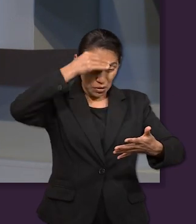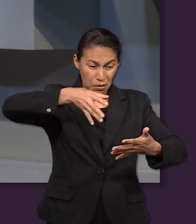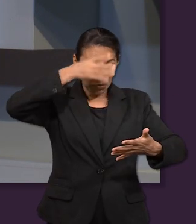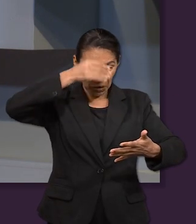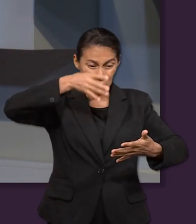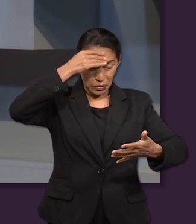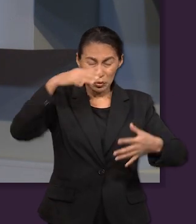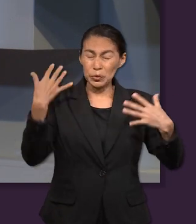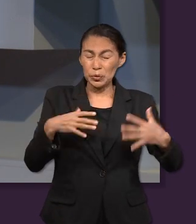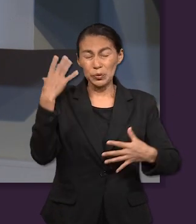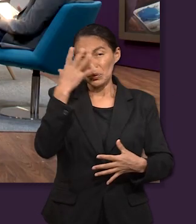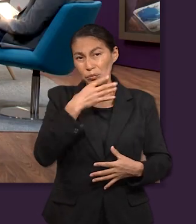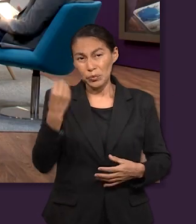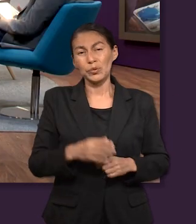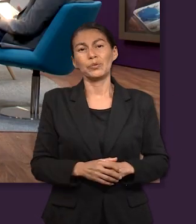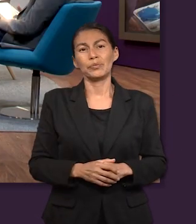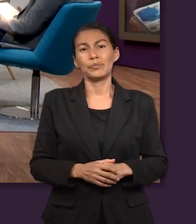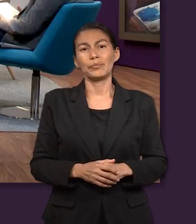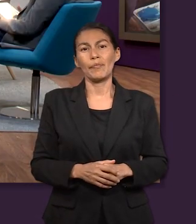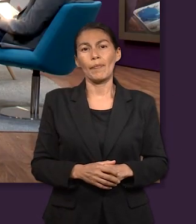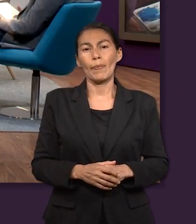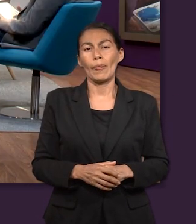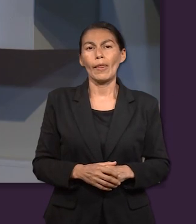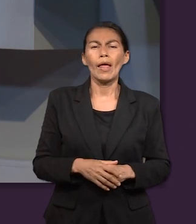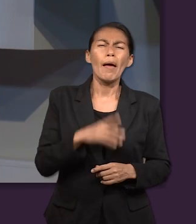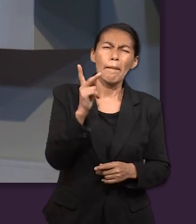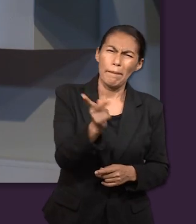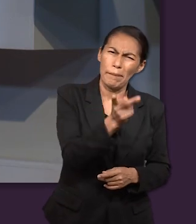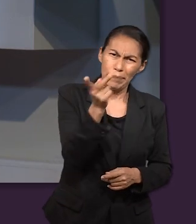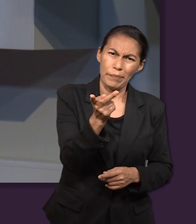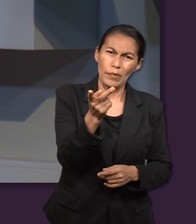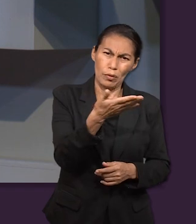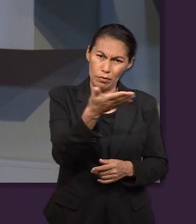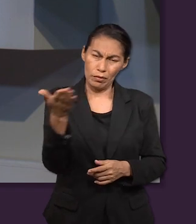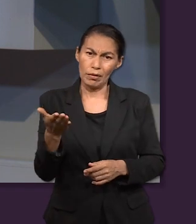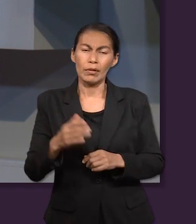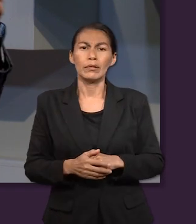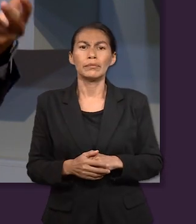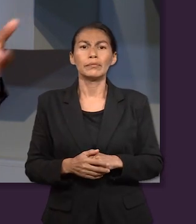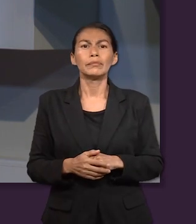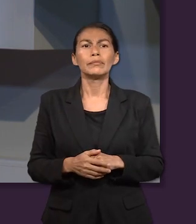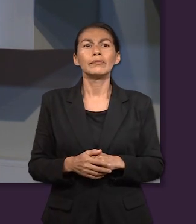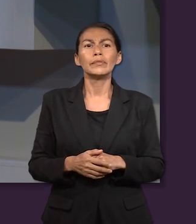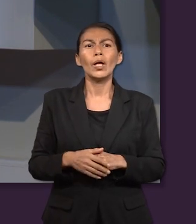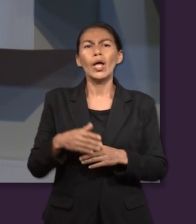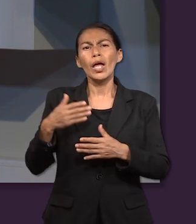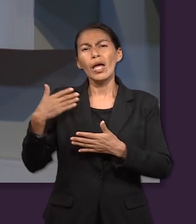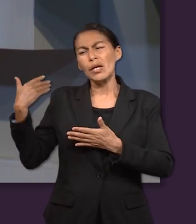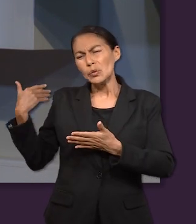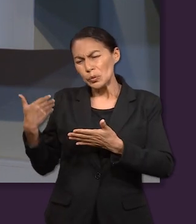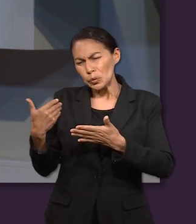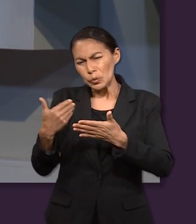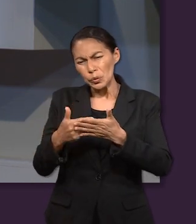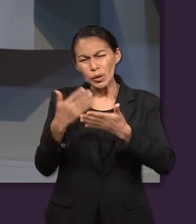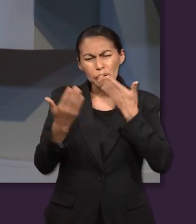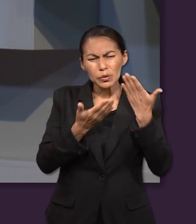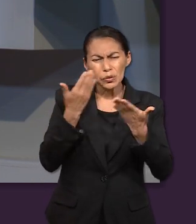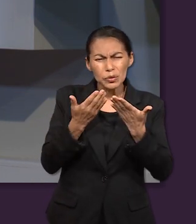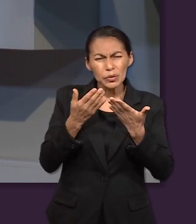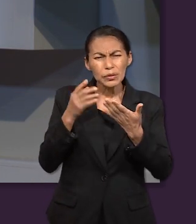creo que todo lo podríamos aplicar en nuestras vidas. Y yo quiero preguntarles en esta hora, de todo lo que hemos estudiado a lo largo de esta